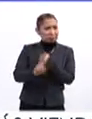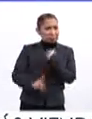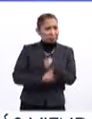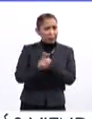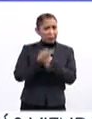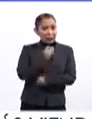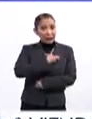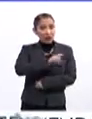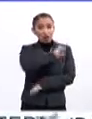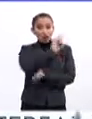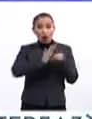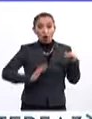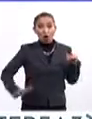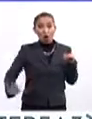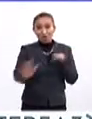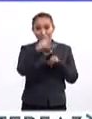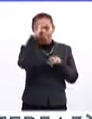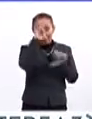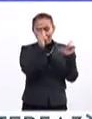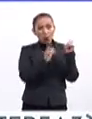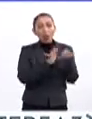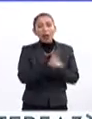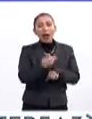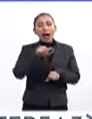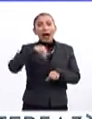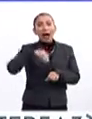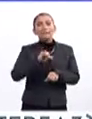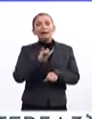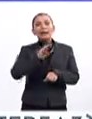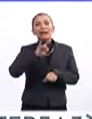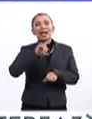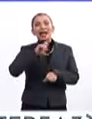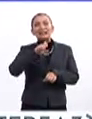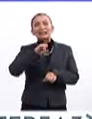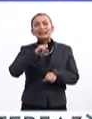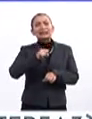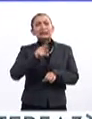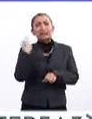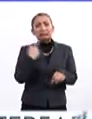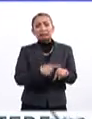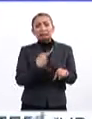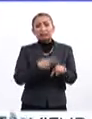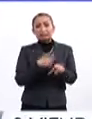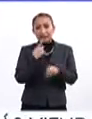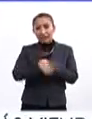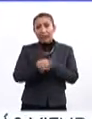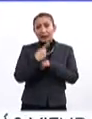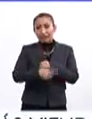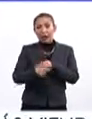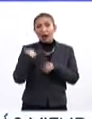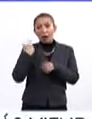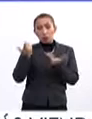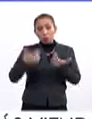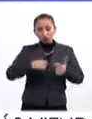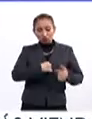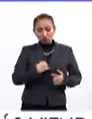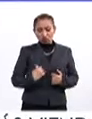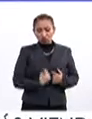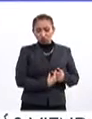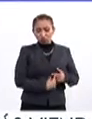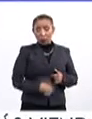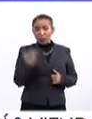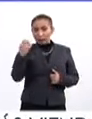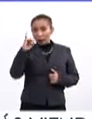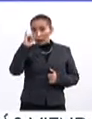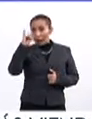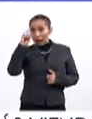de salud pública a nivel nacional es la amibiasis, esta afecta la actividad intestinal, por lo que el